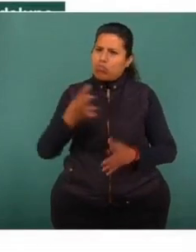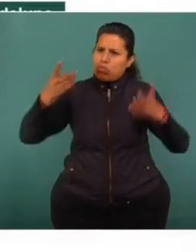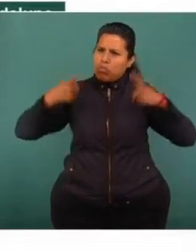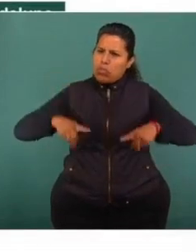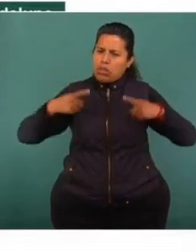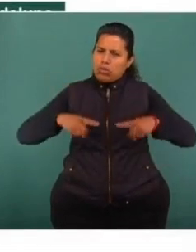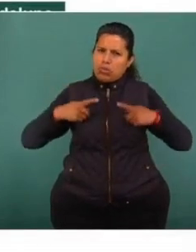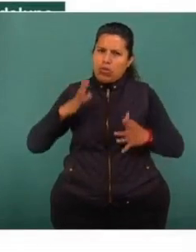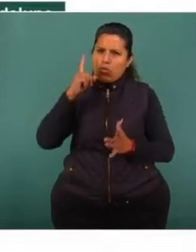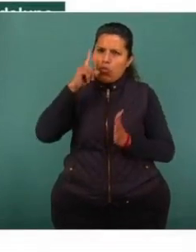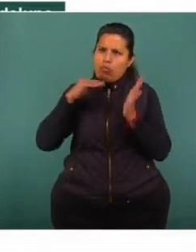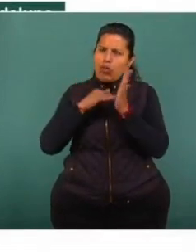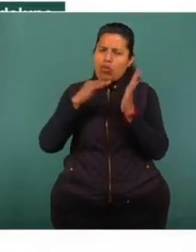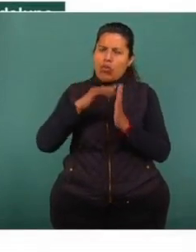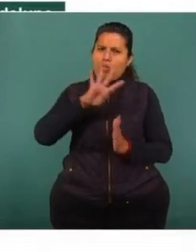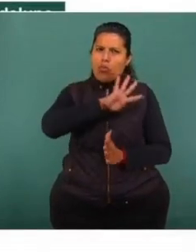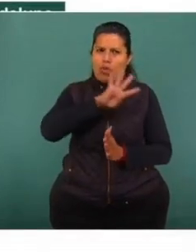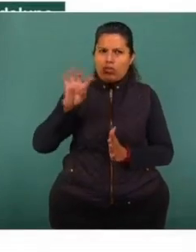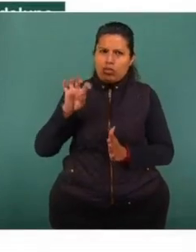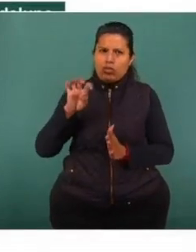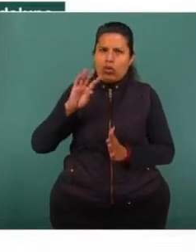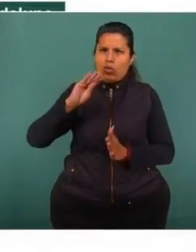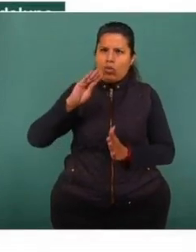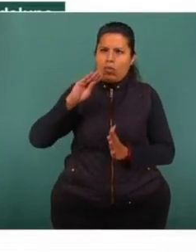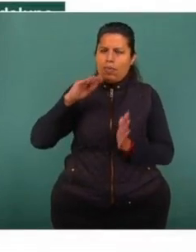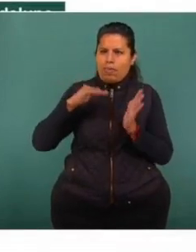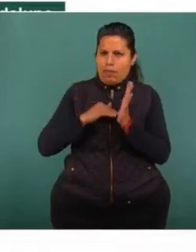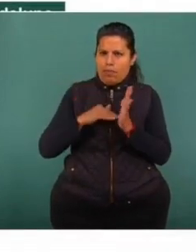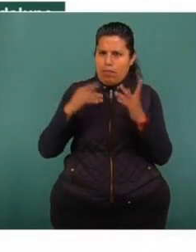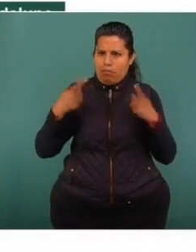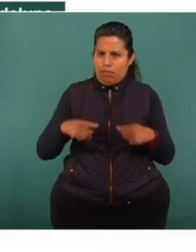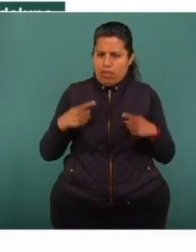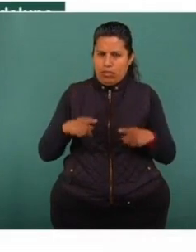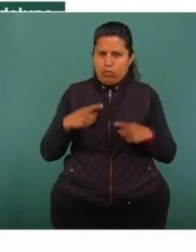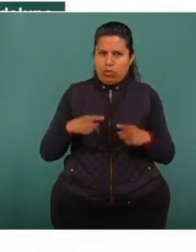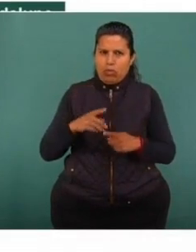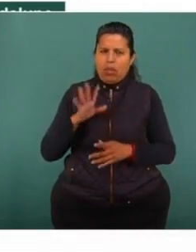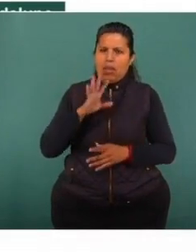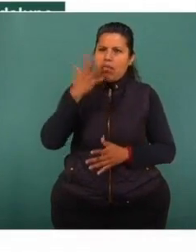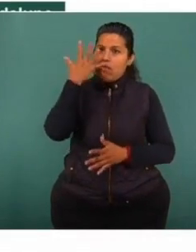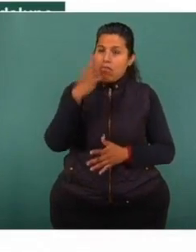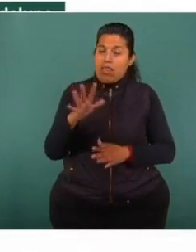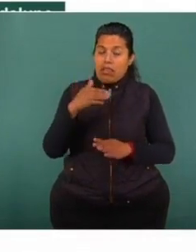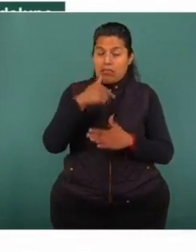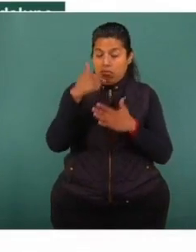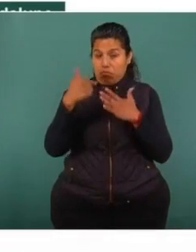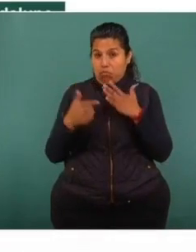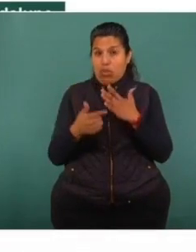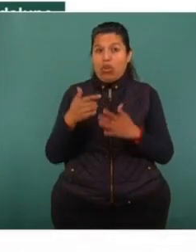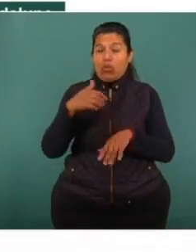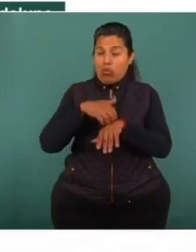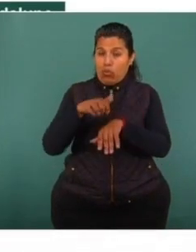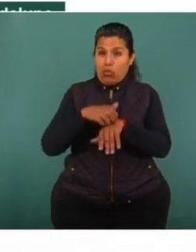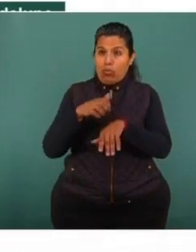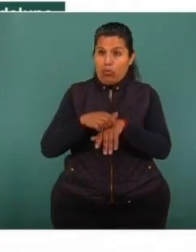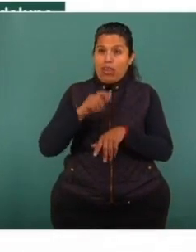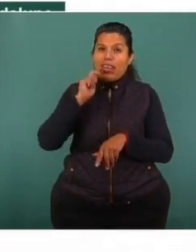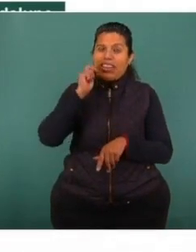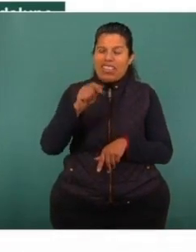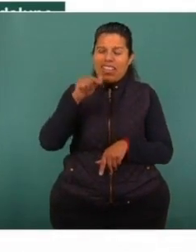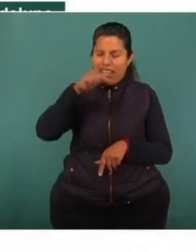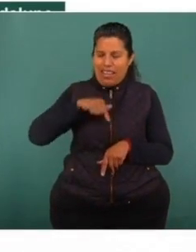un millón 490 mil habitantes ocupa el décimo lugar en extensión territorial.